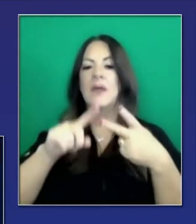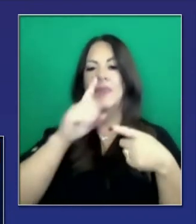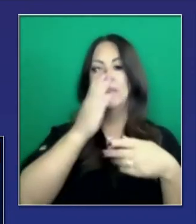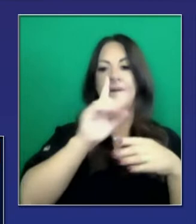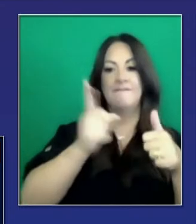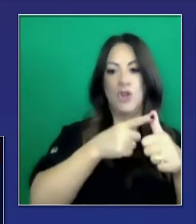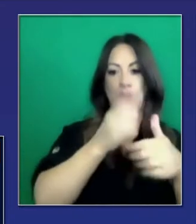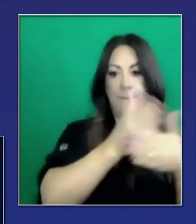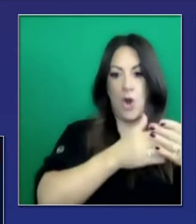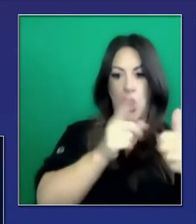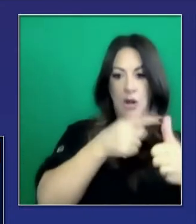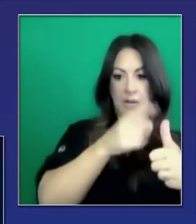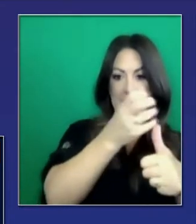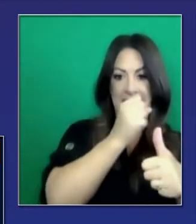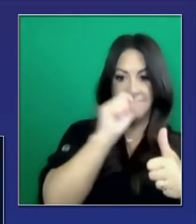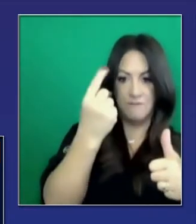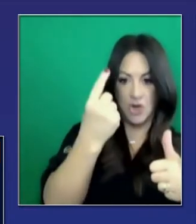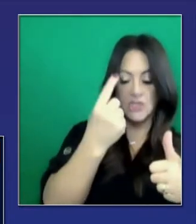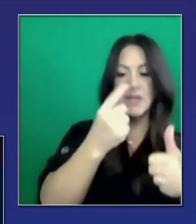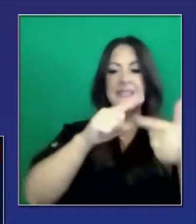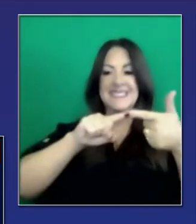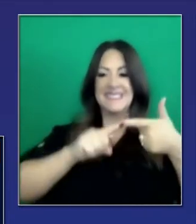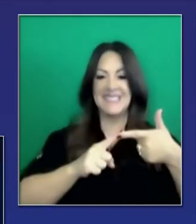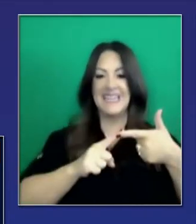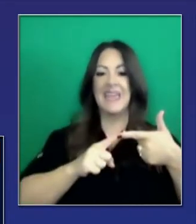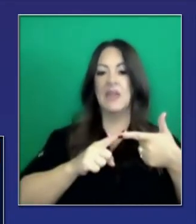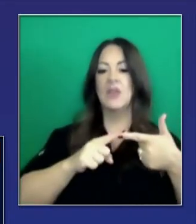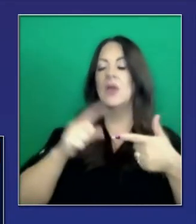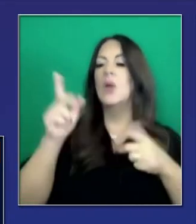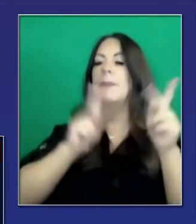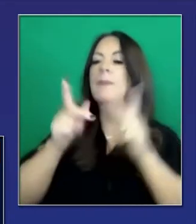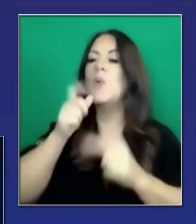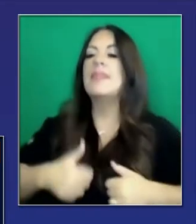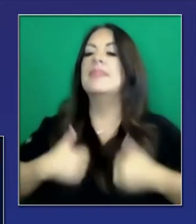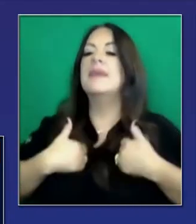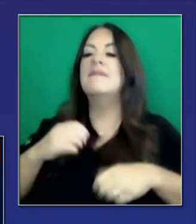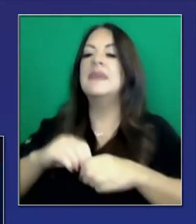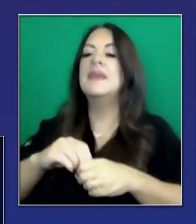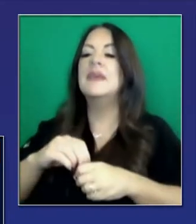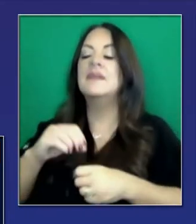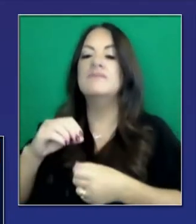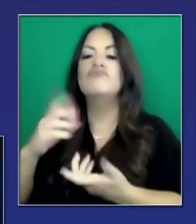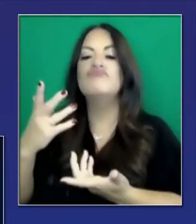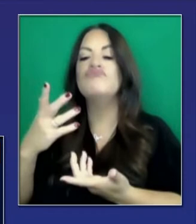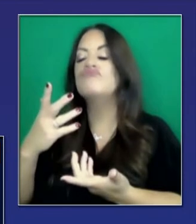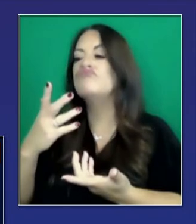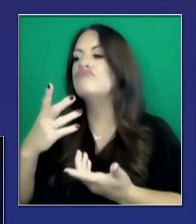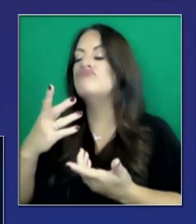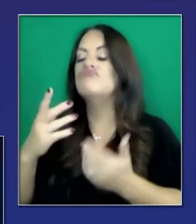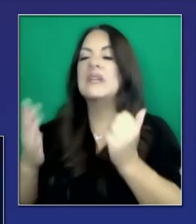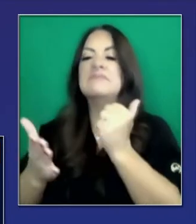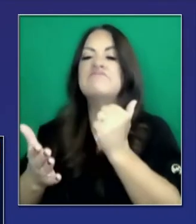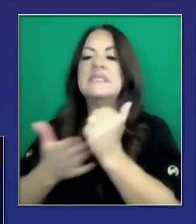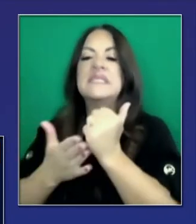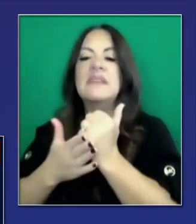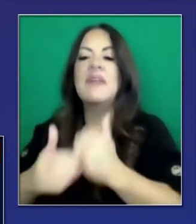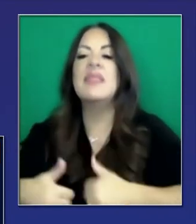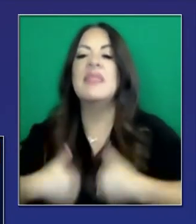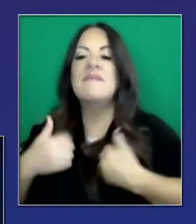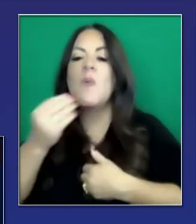cuidado de atención a personas mayores, cuidado residencial y otros cuidados, otros centros de cuidado de largo plazo.